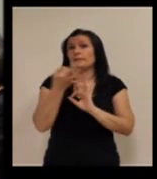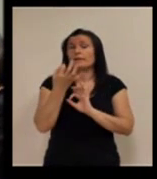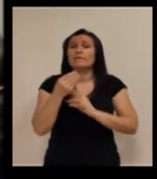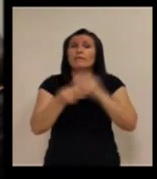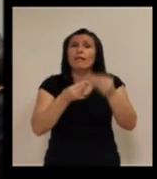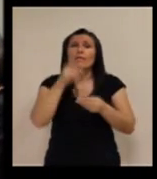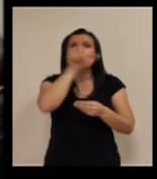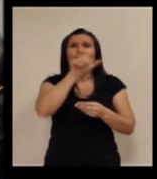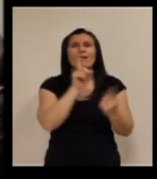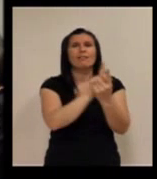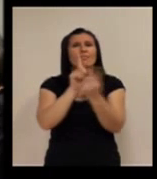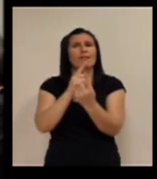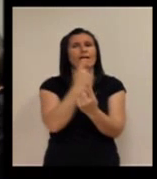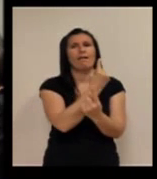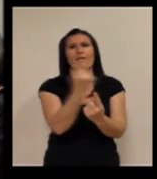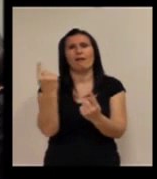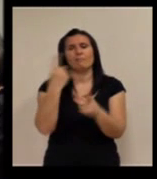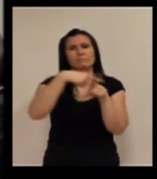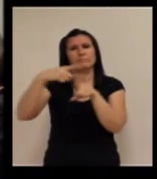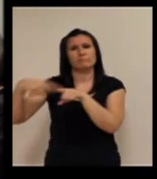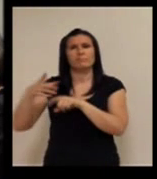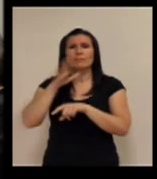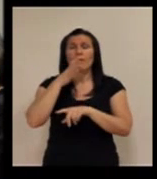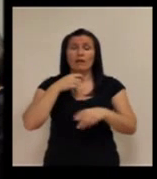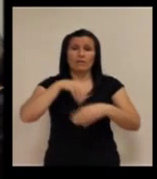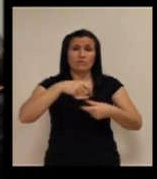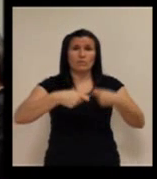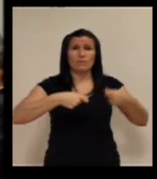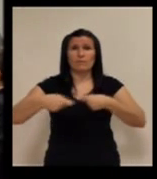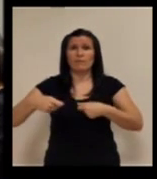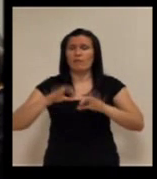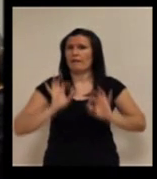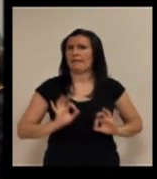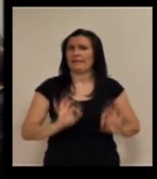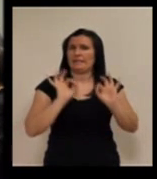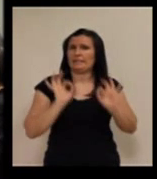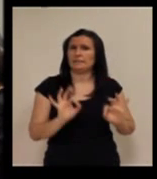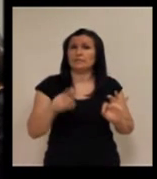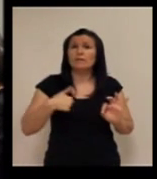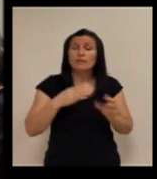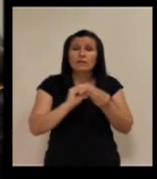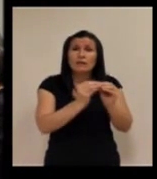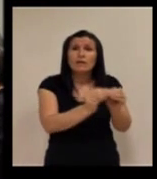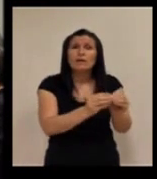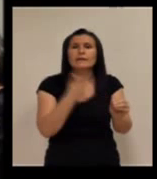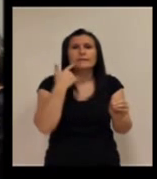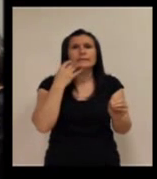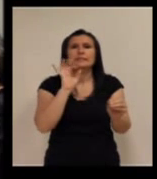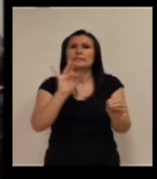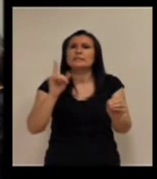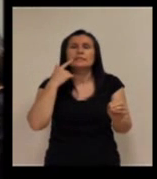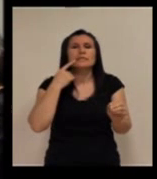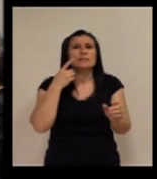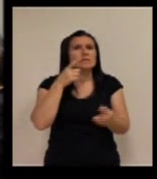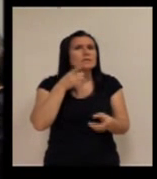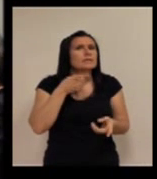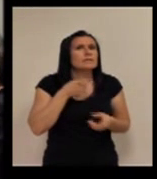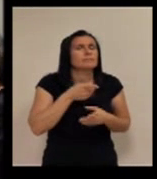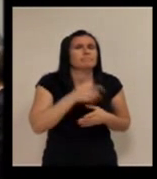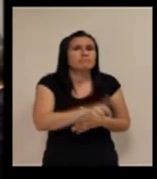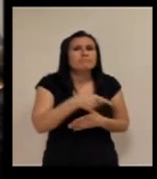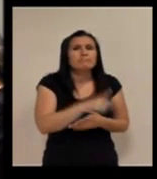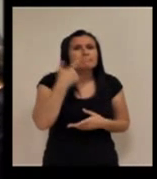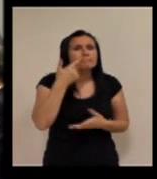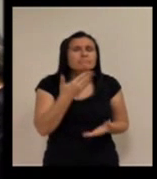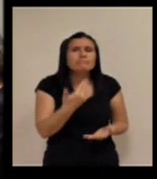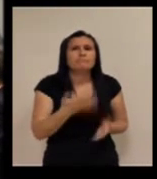personalización, porque lo que hay en el mercado es lo que hay y lo que van desarrollando. Y sí que les vamos tirando y tirando y tirando para que sigan.